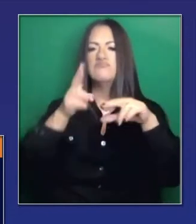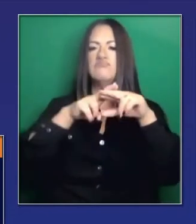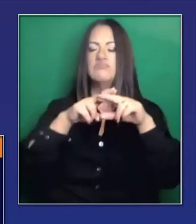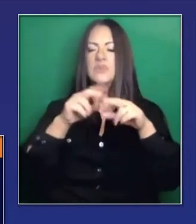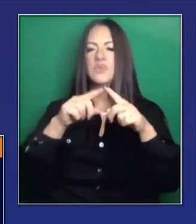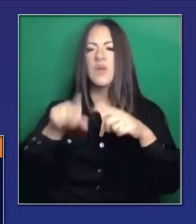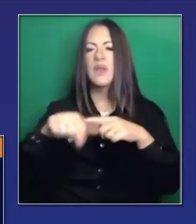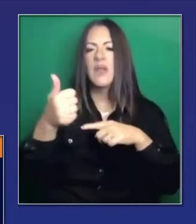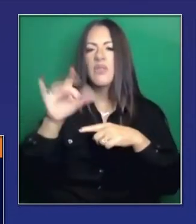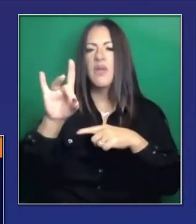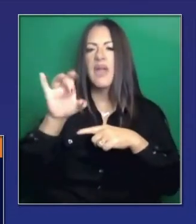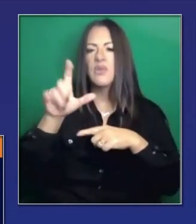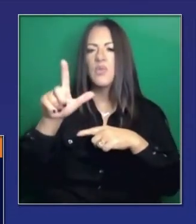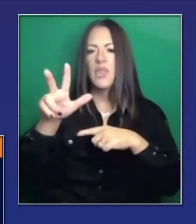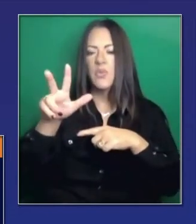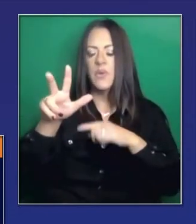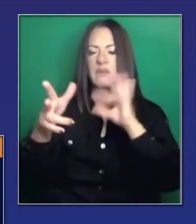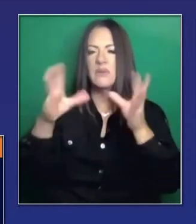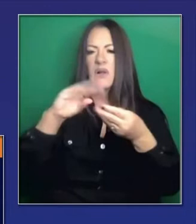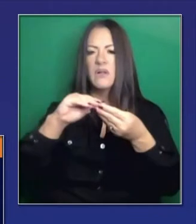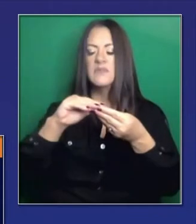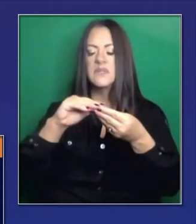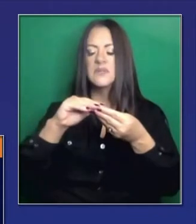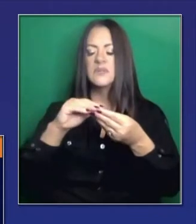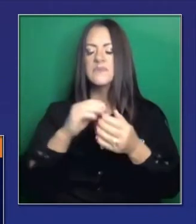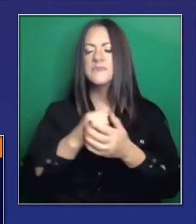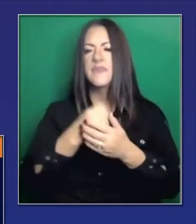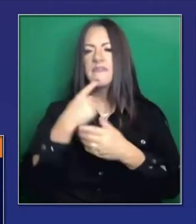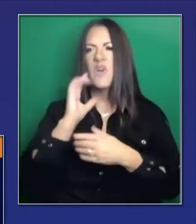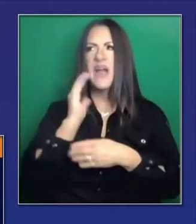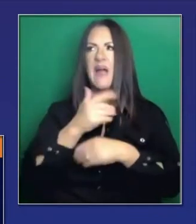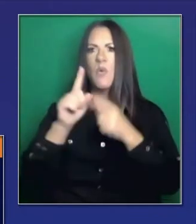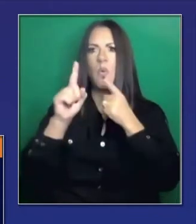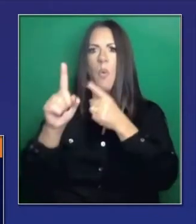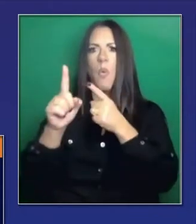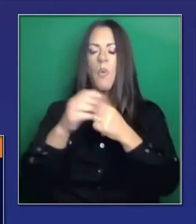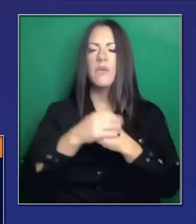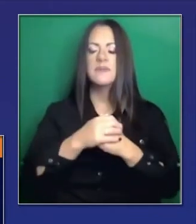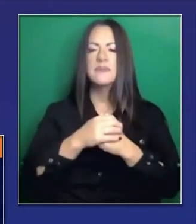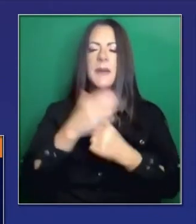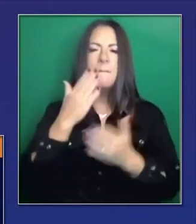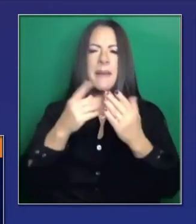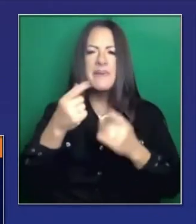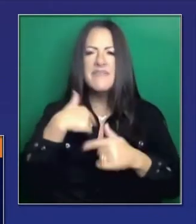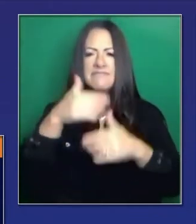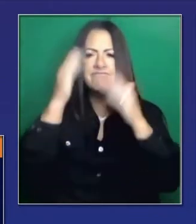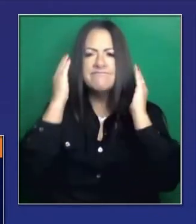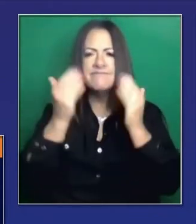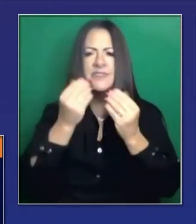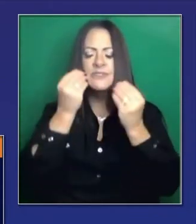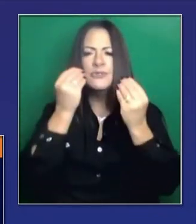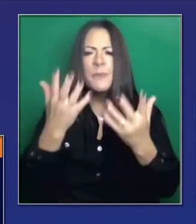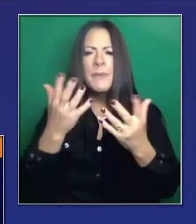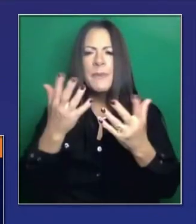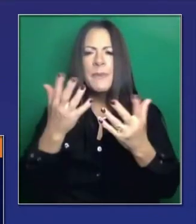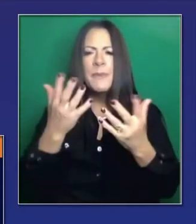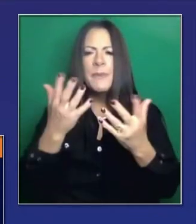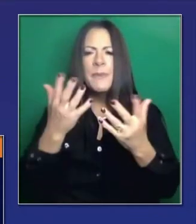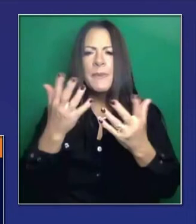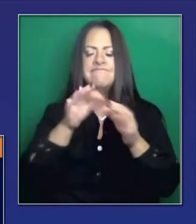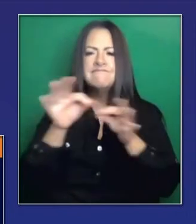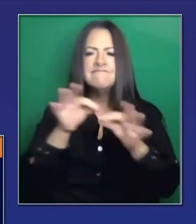823 que es el objetivo que nos hemos dispuesto. Tal vez demasiada información para usted.